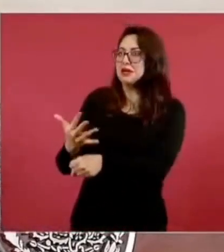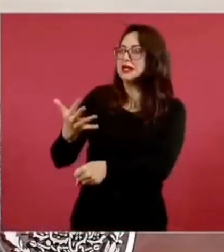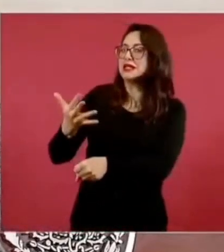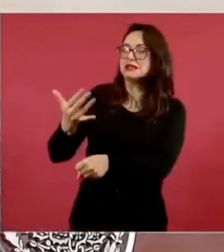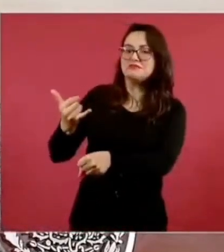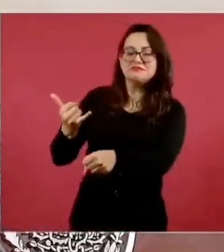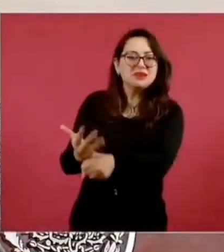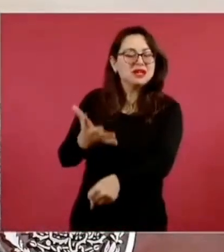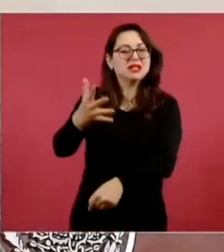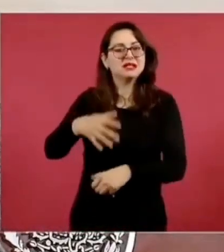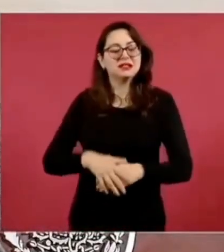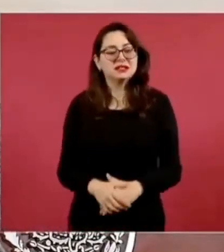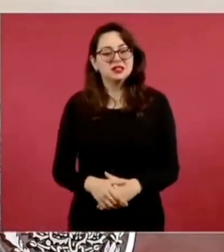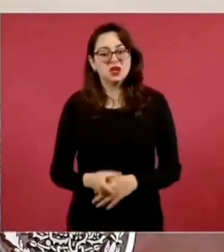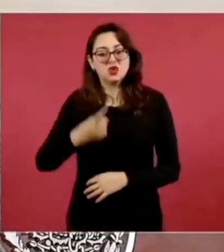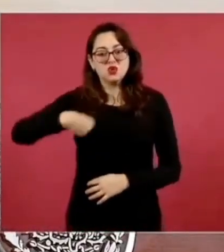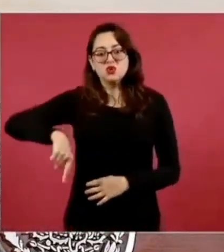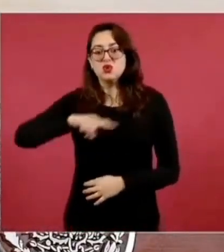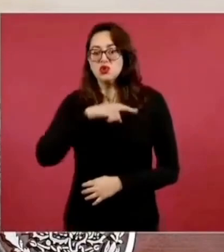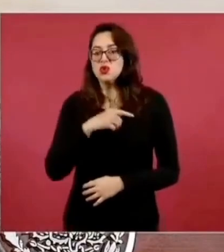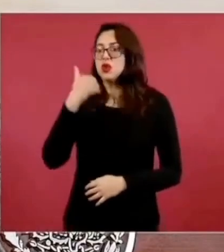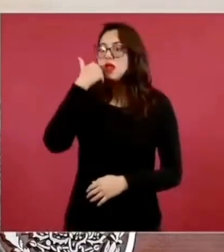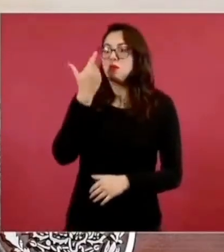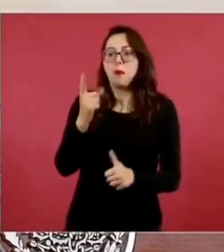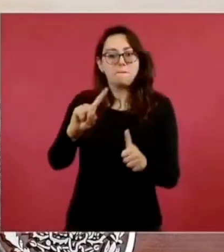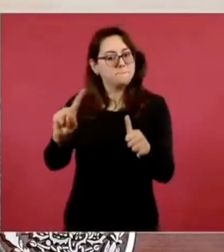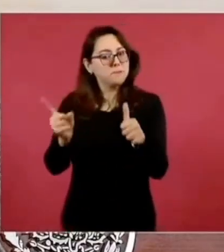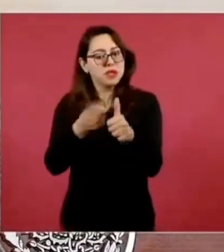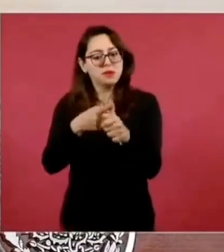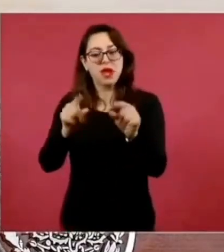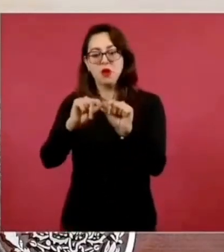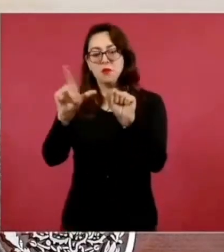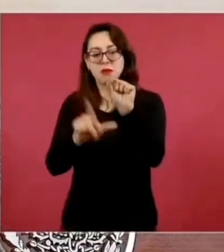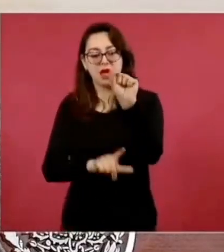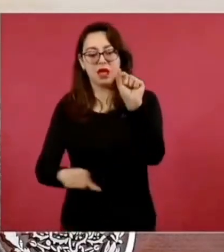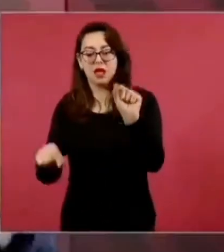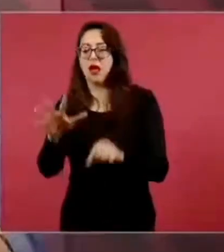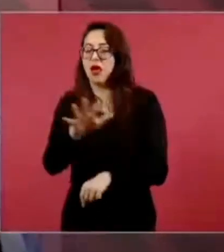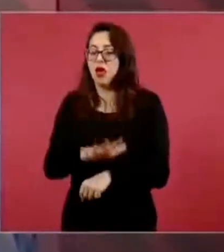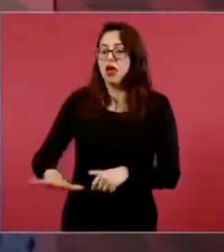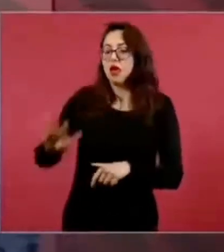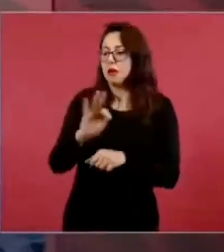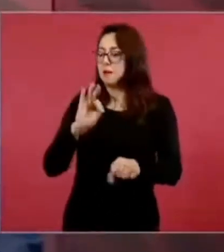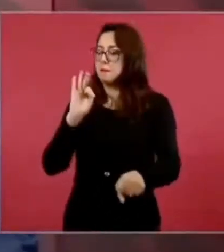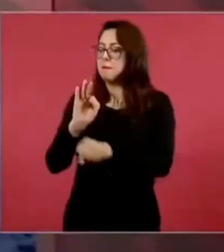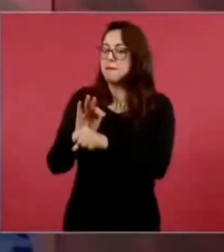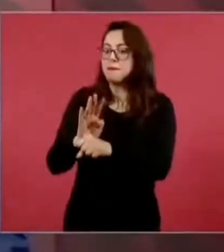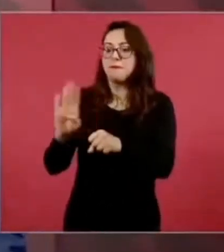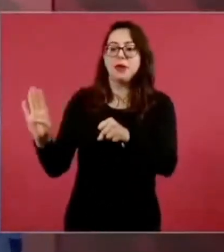público y no permitir que predomine